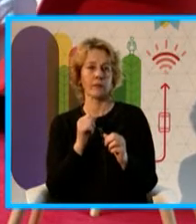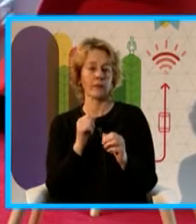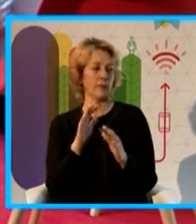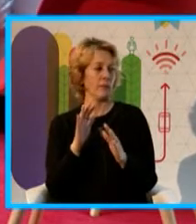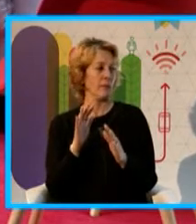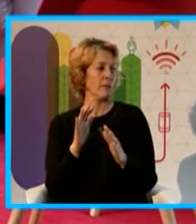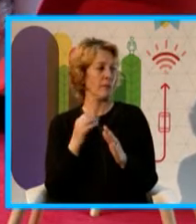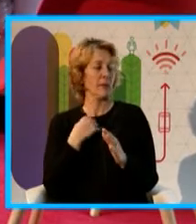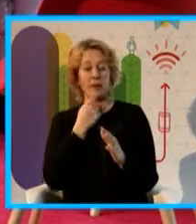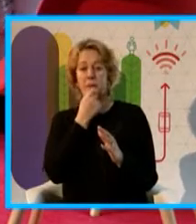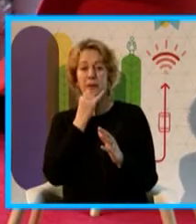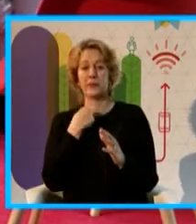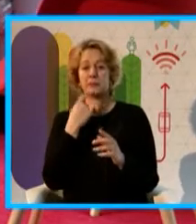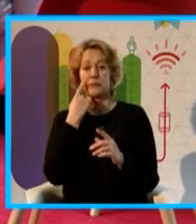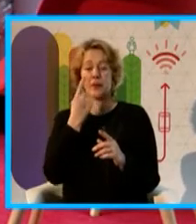mirando jugar un niño,